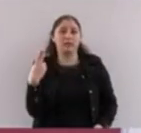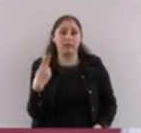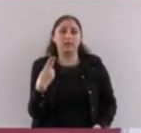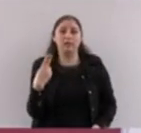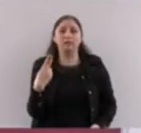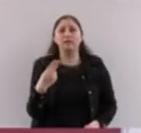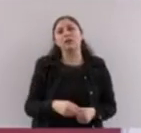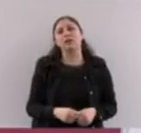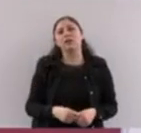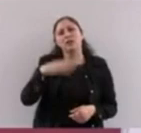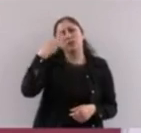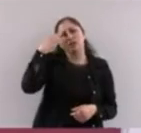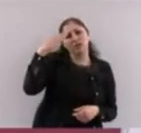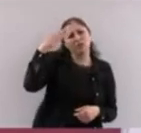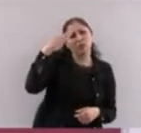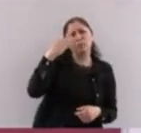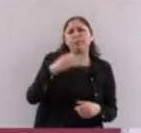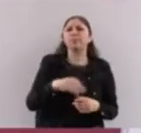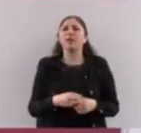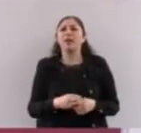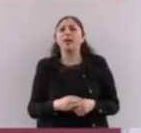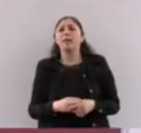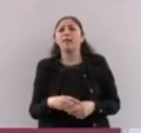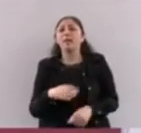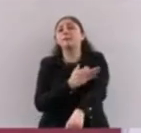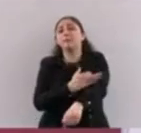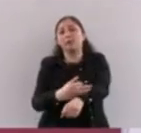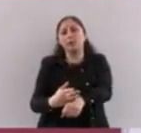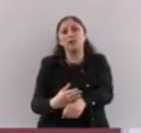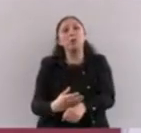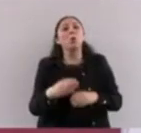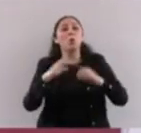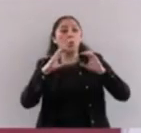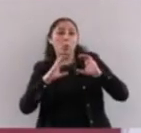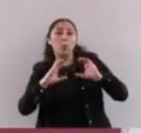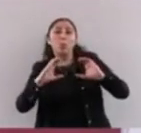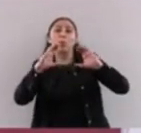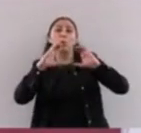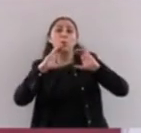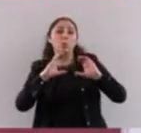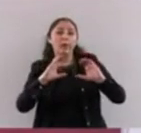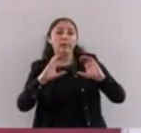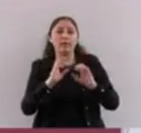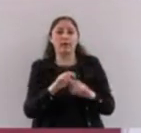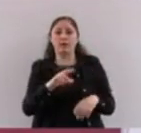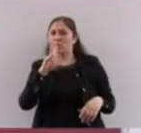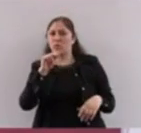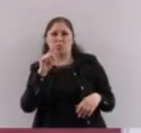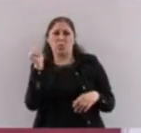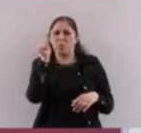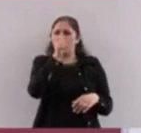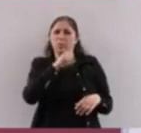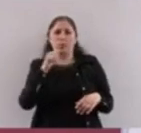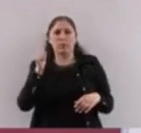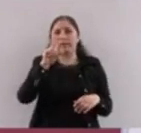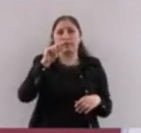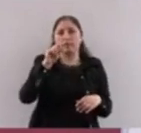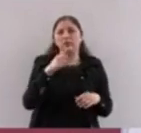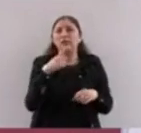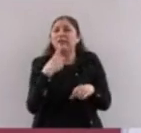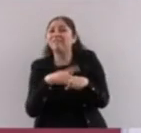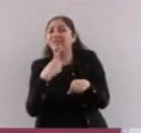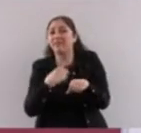todas las familias los procuramos. Casi que no queríamos que ni les diera el aire, porque podrían enfermar.